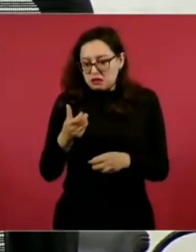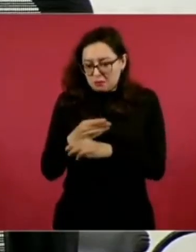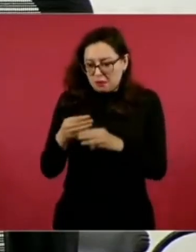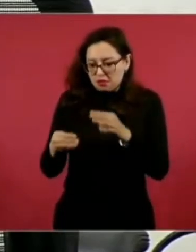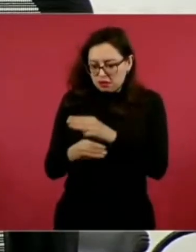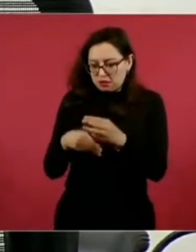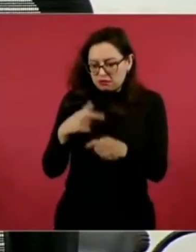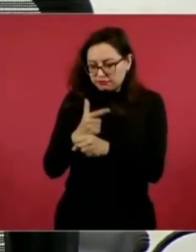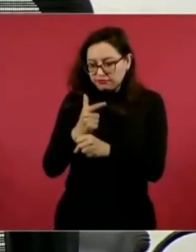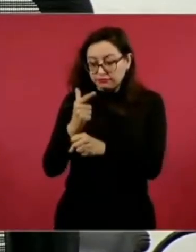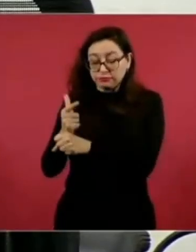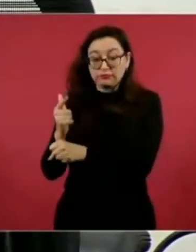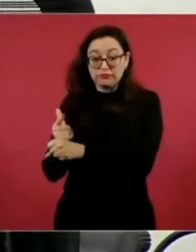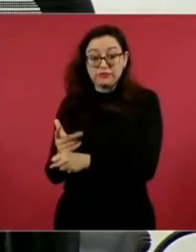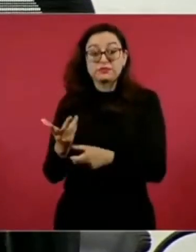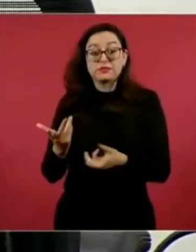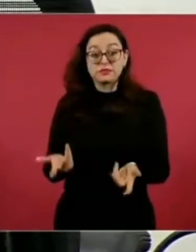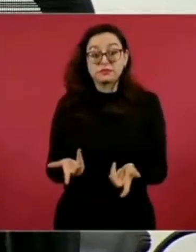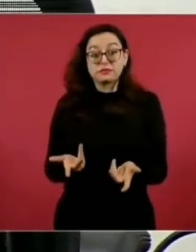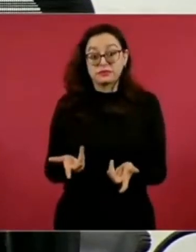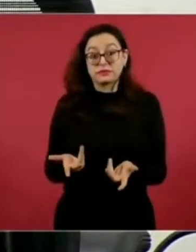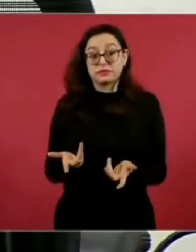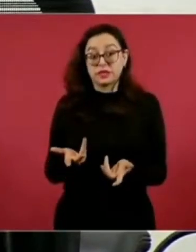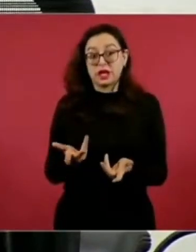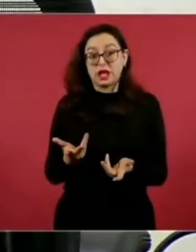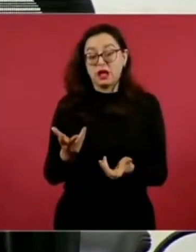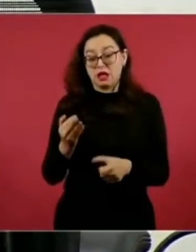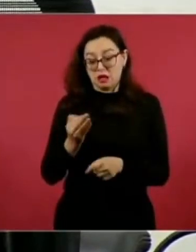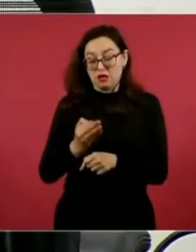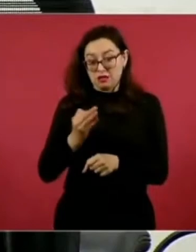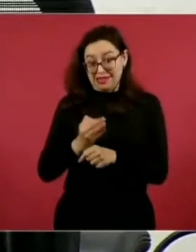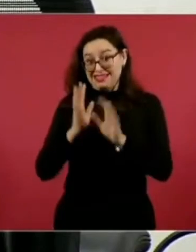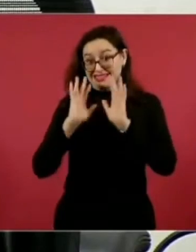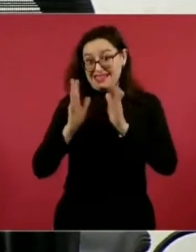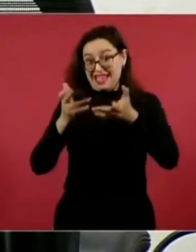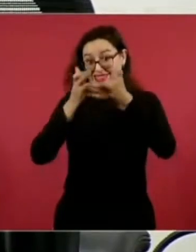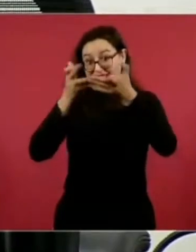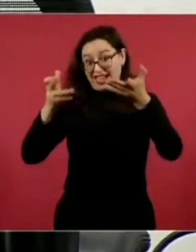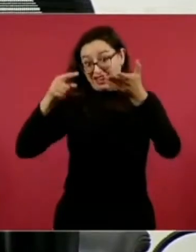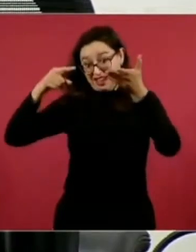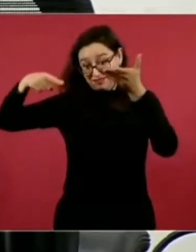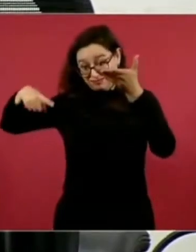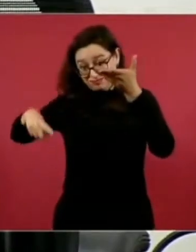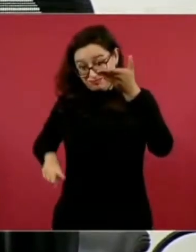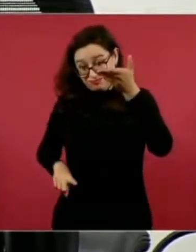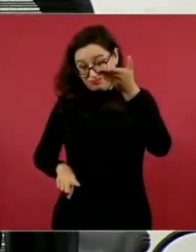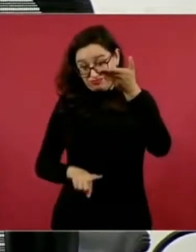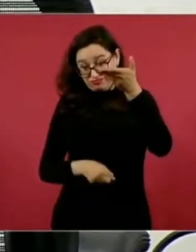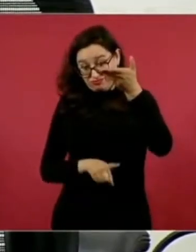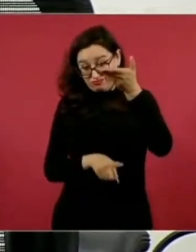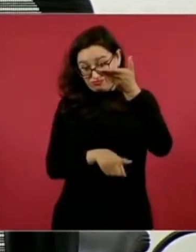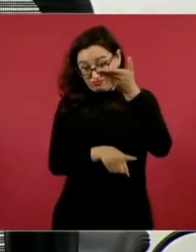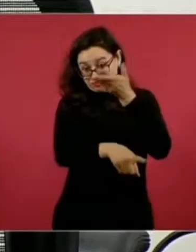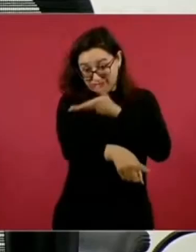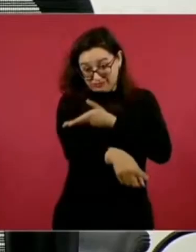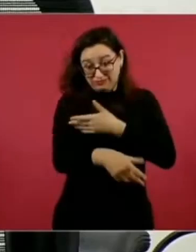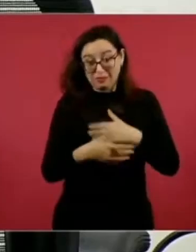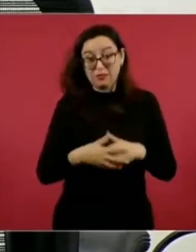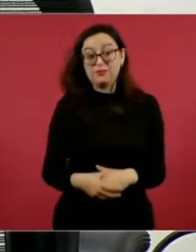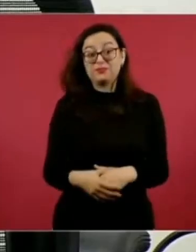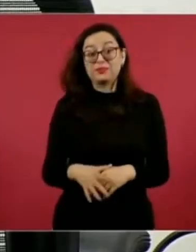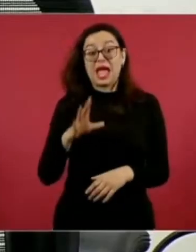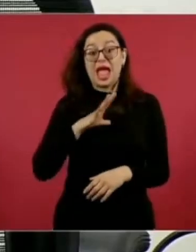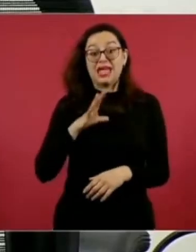subterránea, porque la del Tajo a Cielo Abierto concluyó y ahora en esta nueva fase, a través de tres